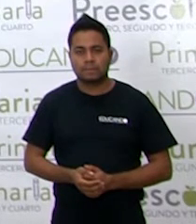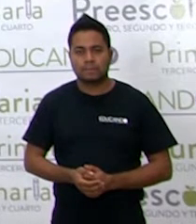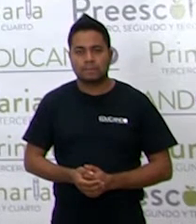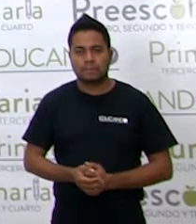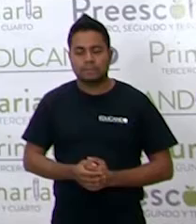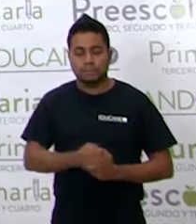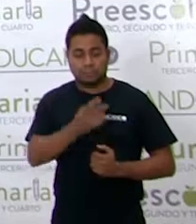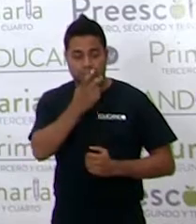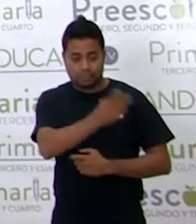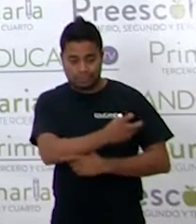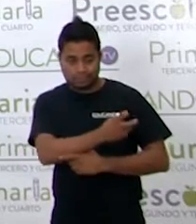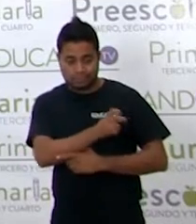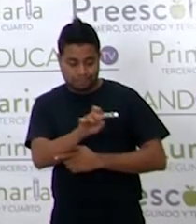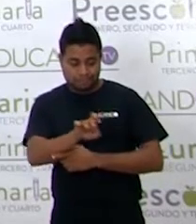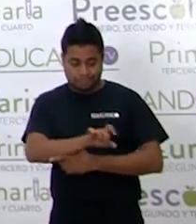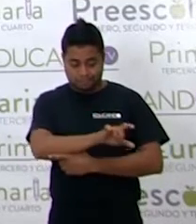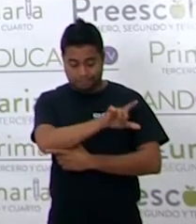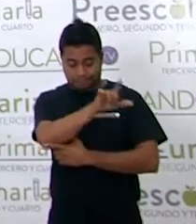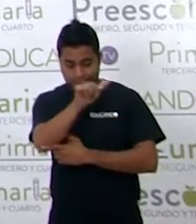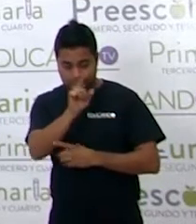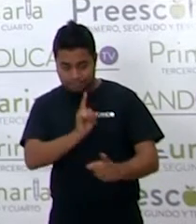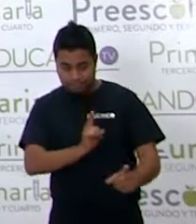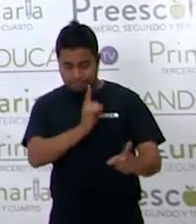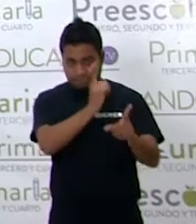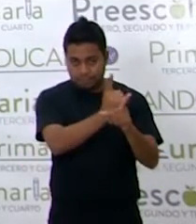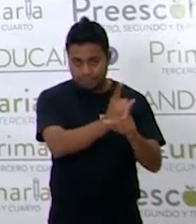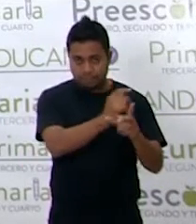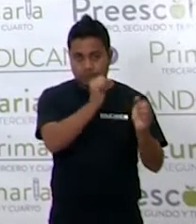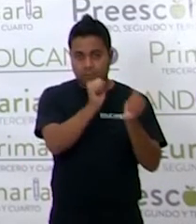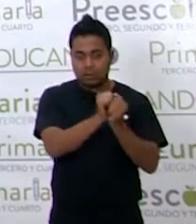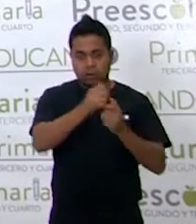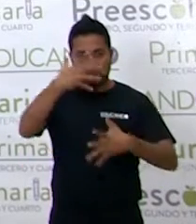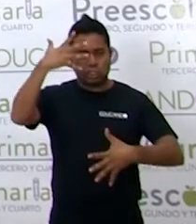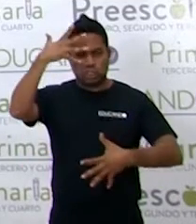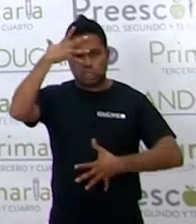Se toparon con unos changos.